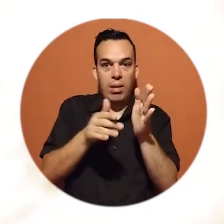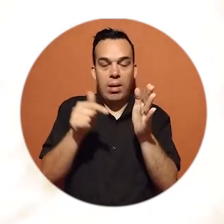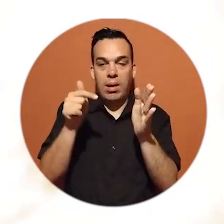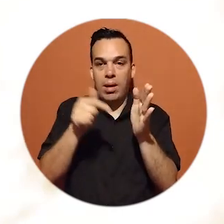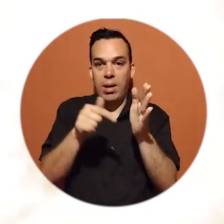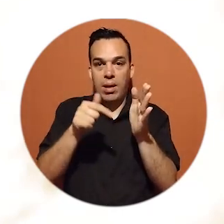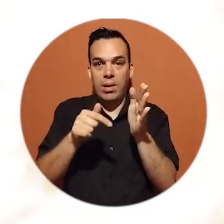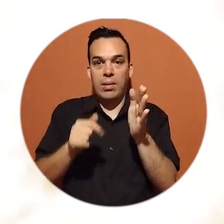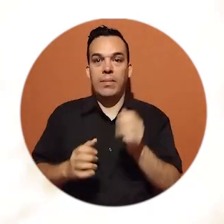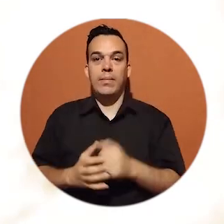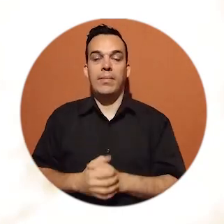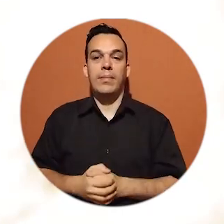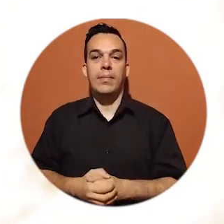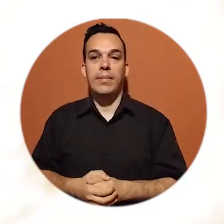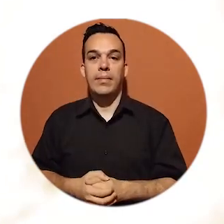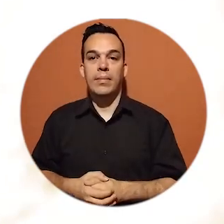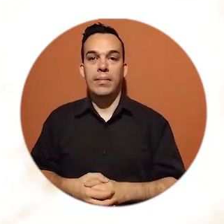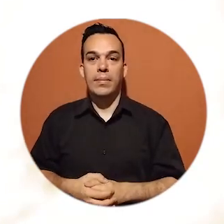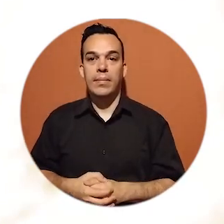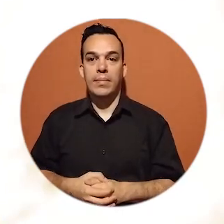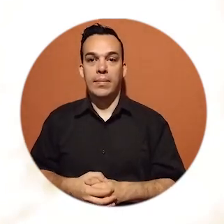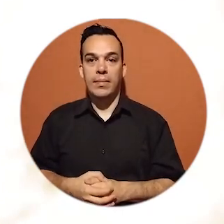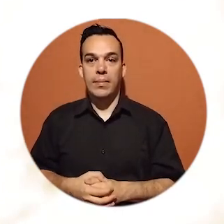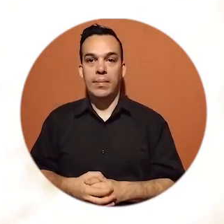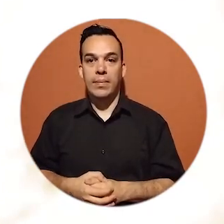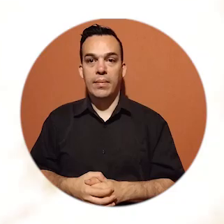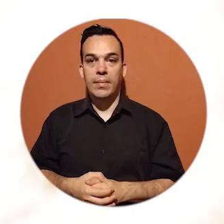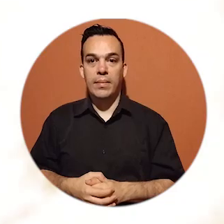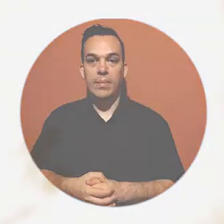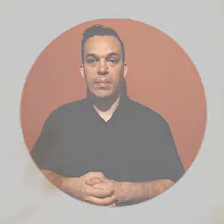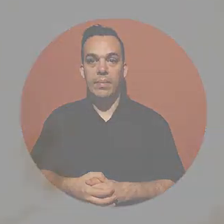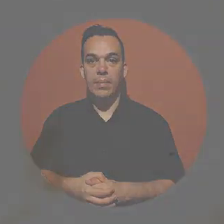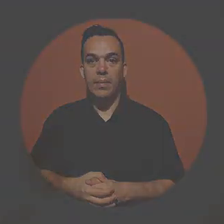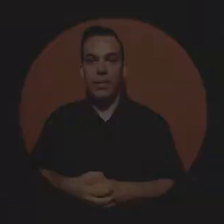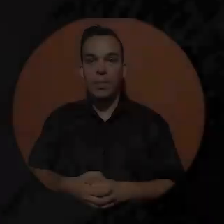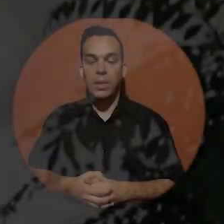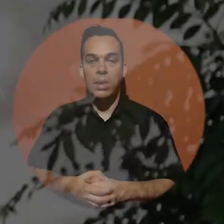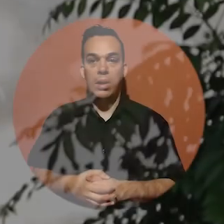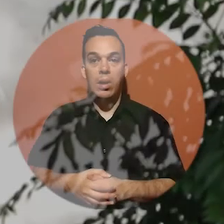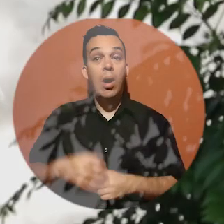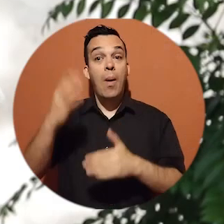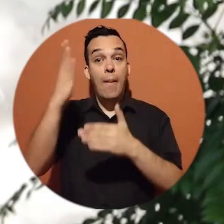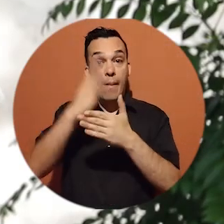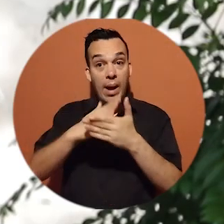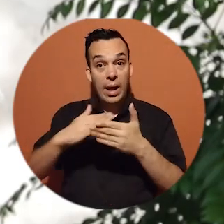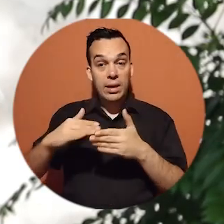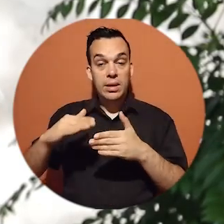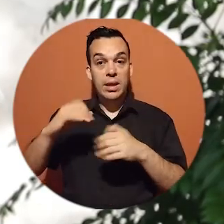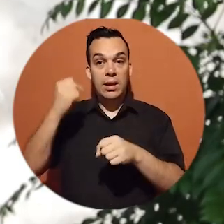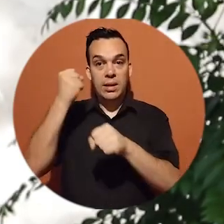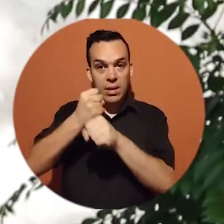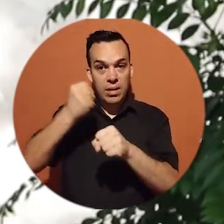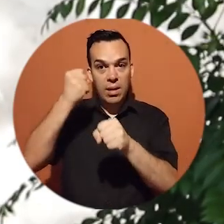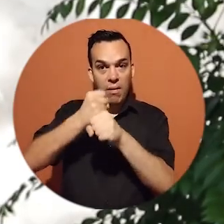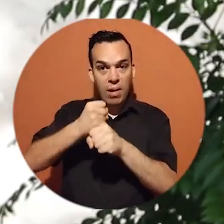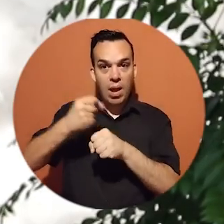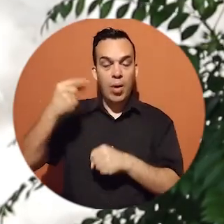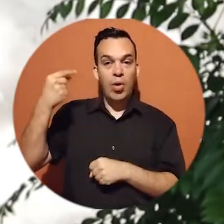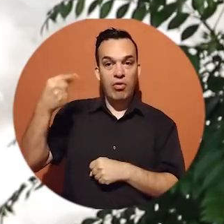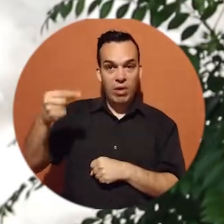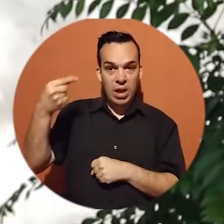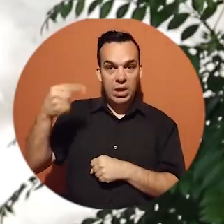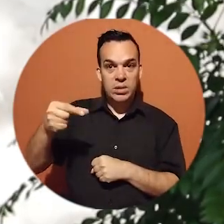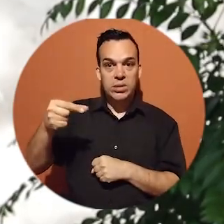a llegar a afectar los taludes paralelos, por así decirlo. Como parte de toda esta